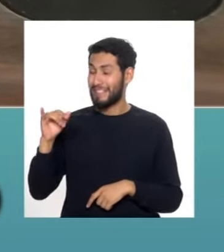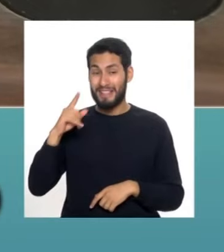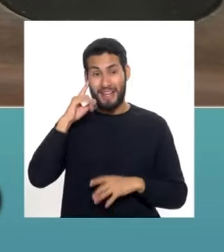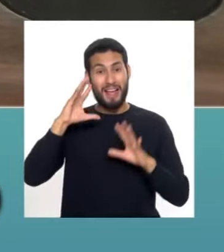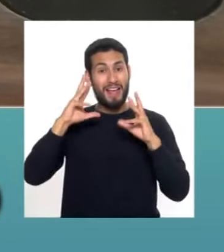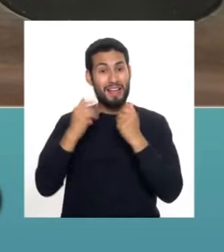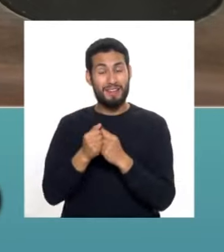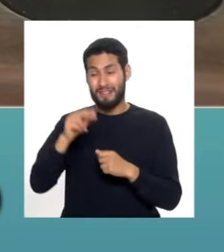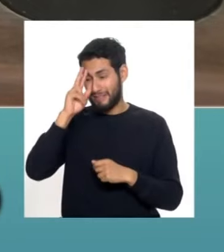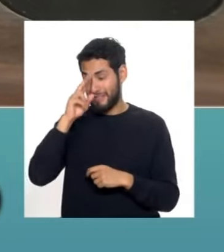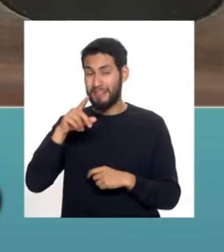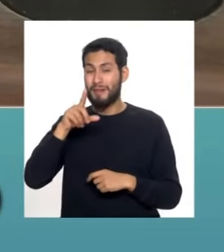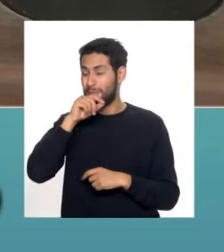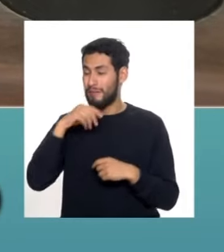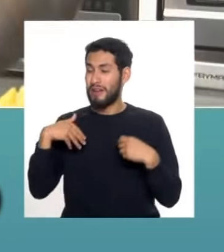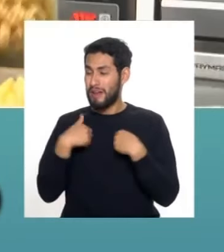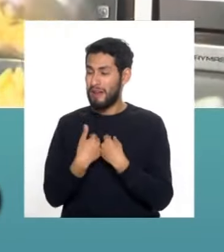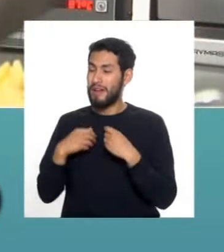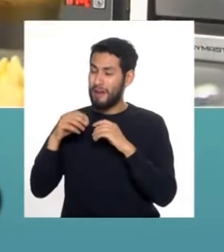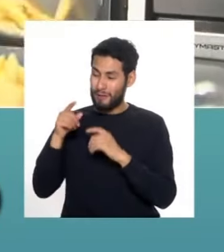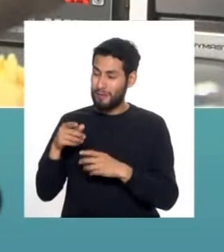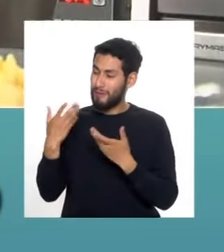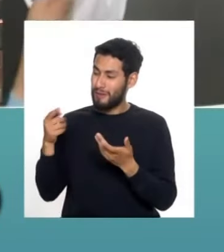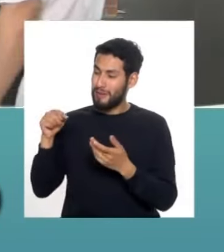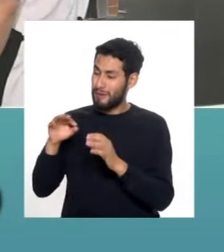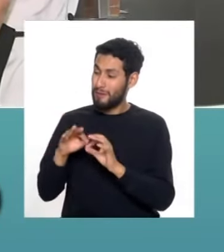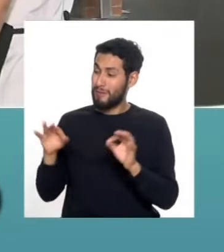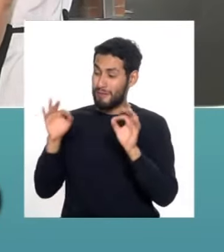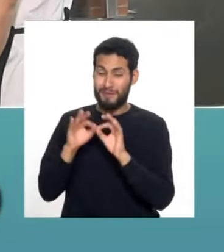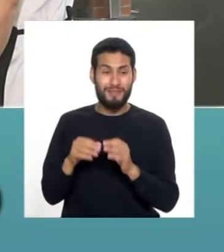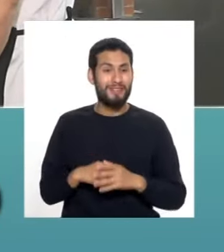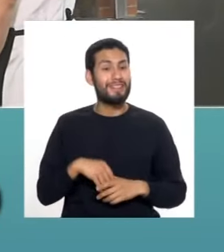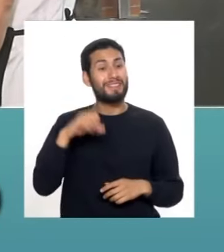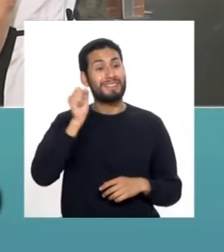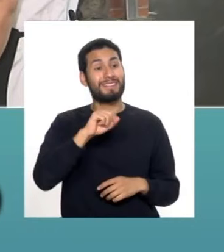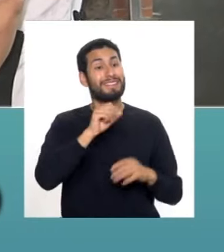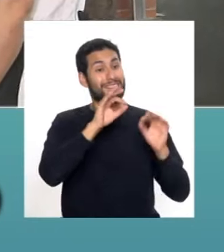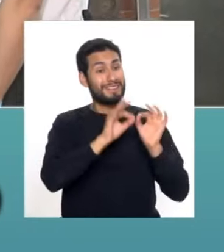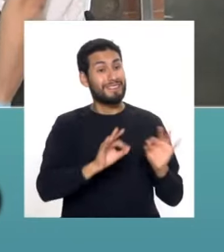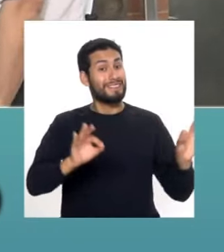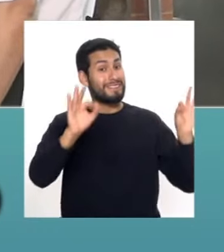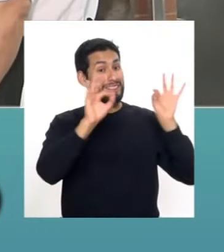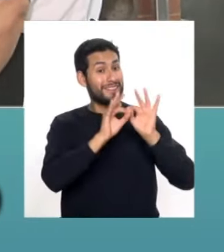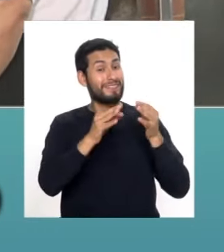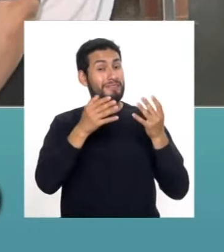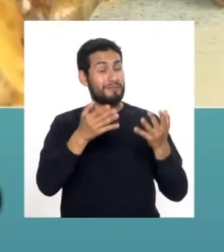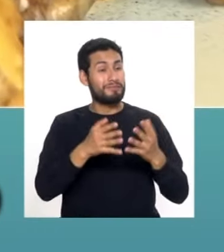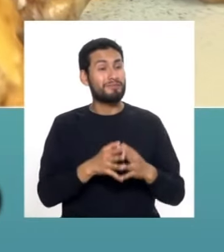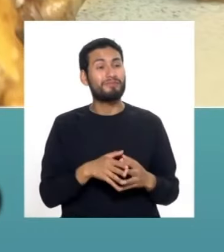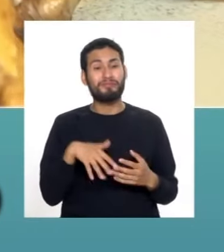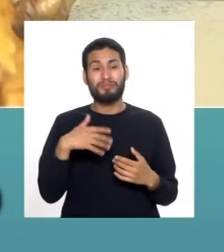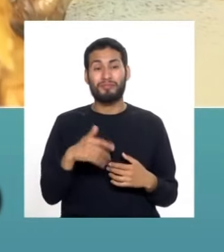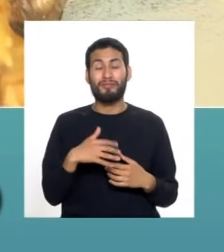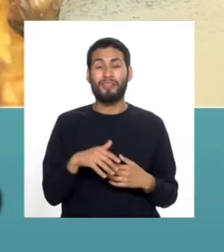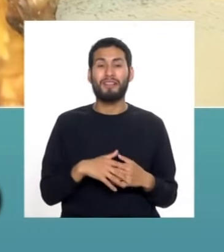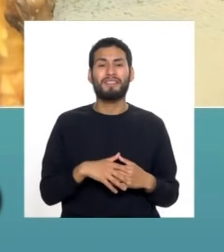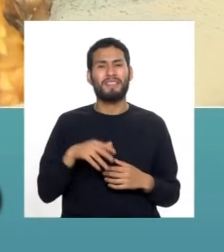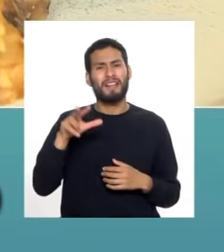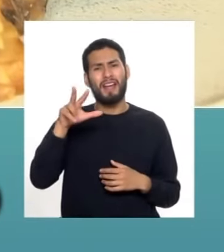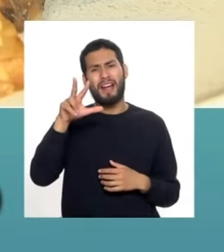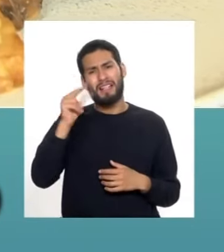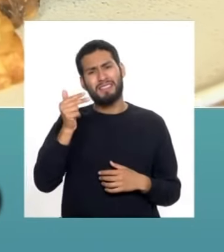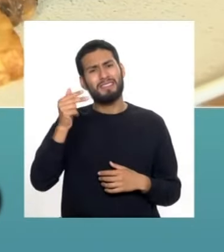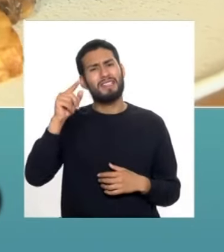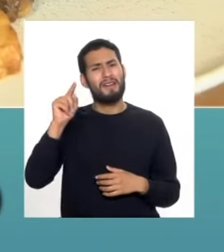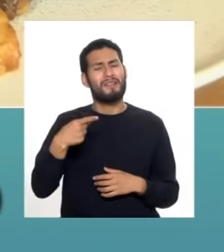Asociación Peruana de Avicultores es muy importante este mes. Es muy importante, Vanessa, son más de 13